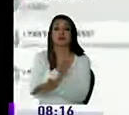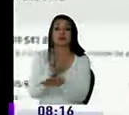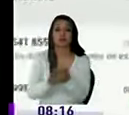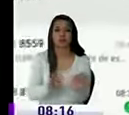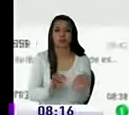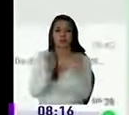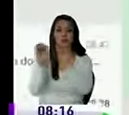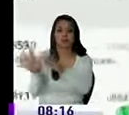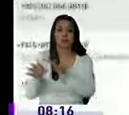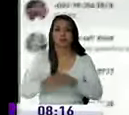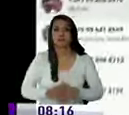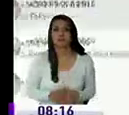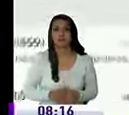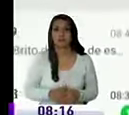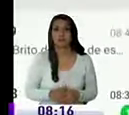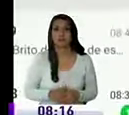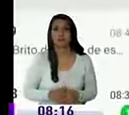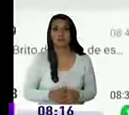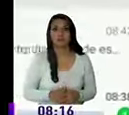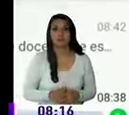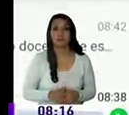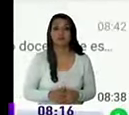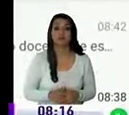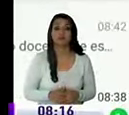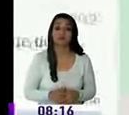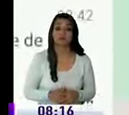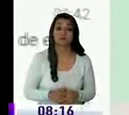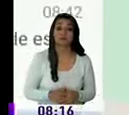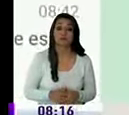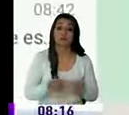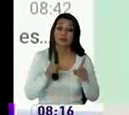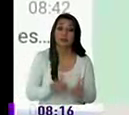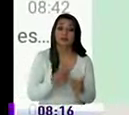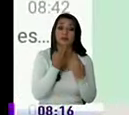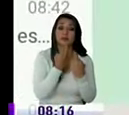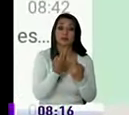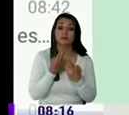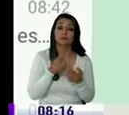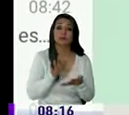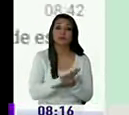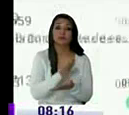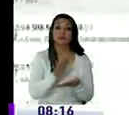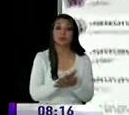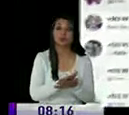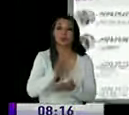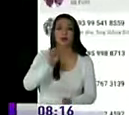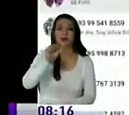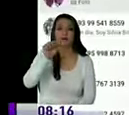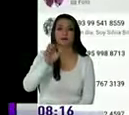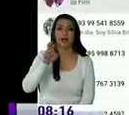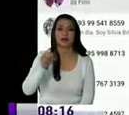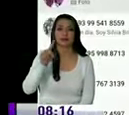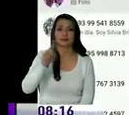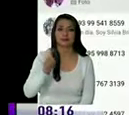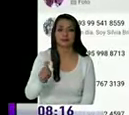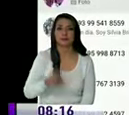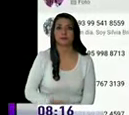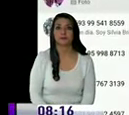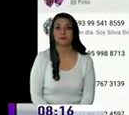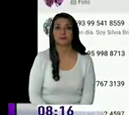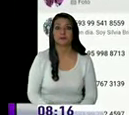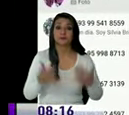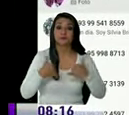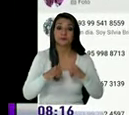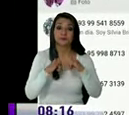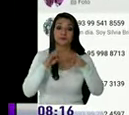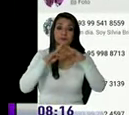educacionales así que alguna alguna respuesta nos tendrán que dar es de Escuela Fiscal Manuelita Sáenz muy bien sigamos